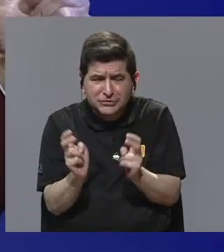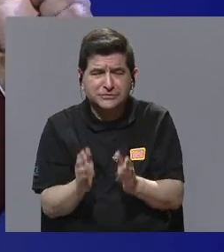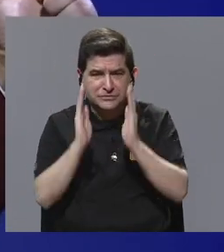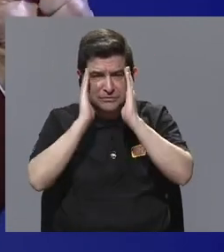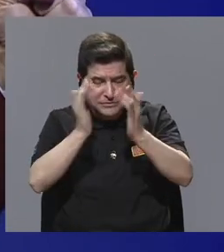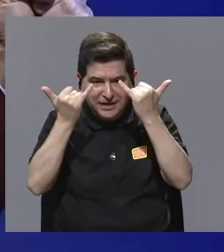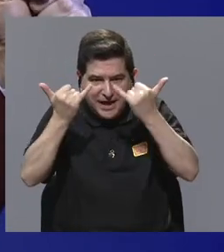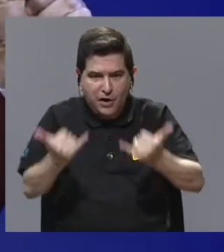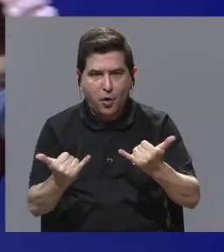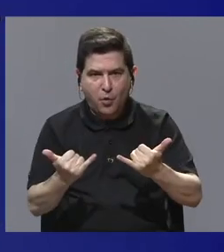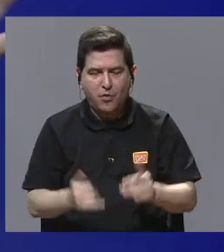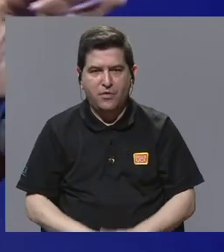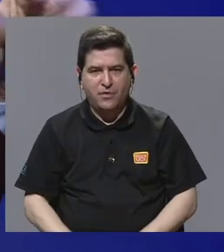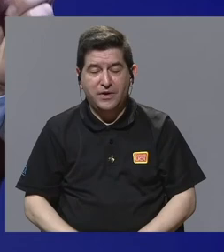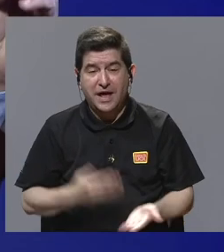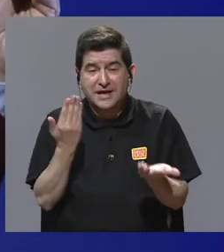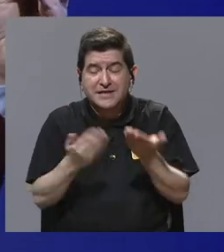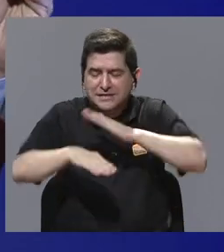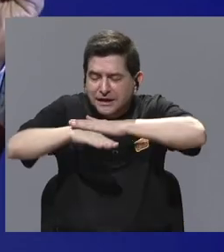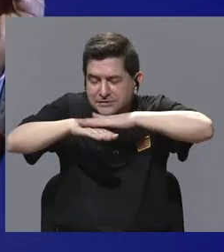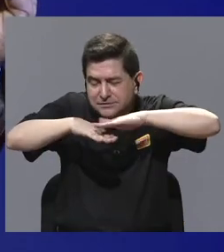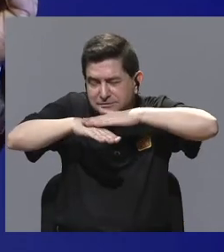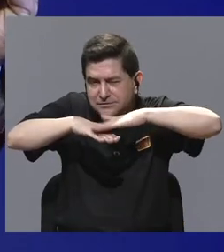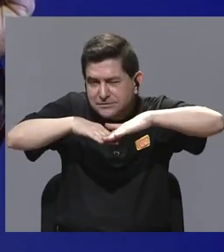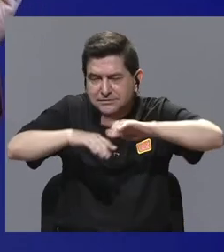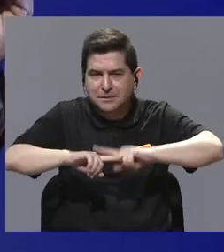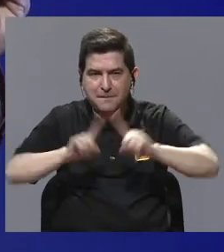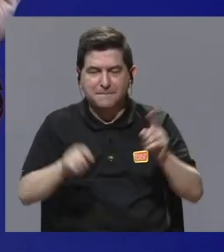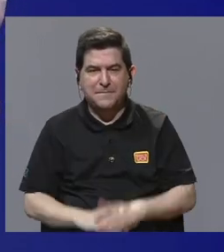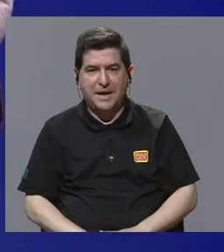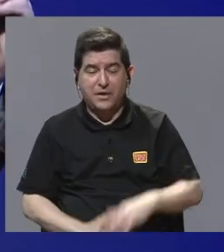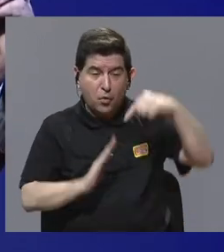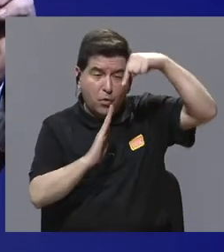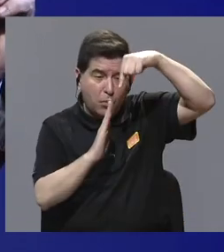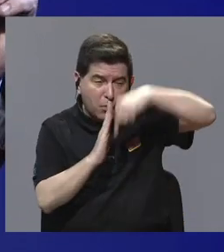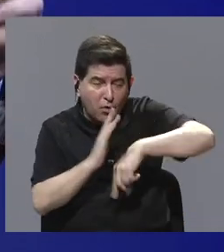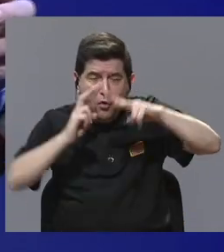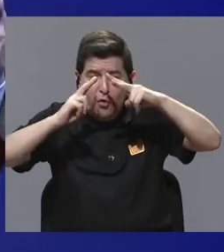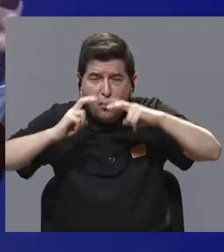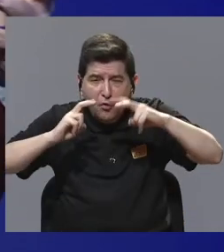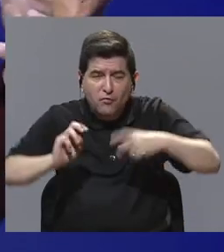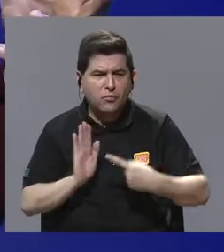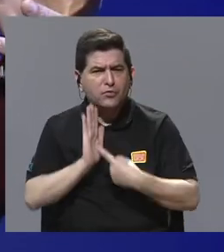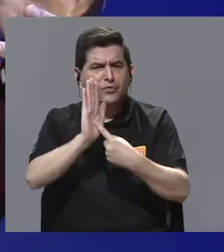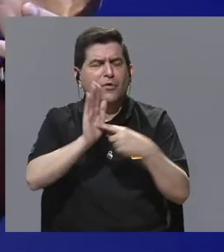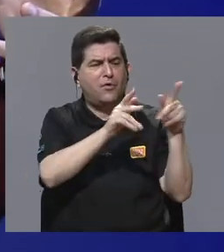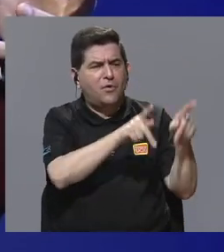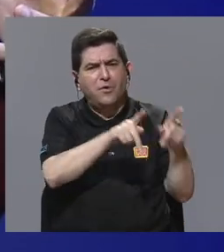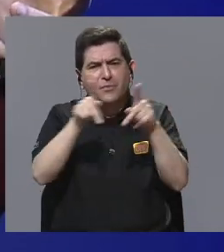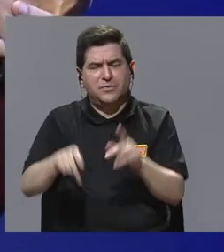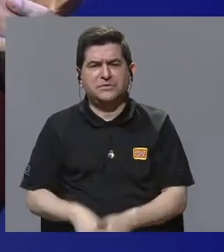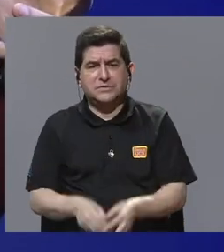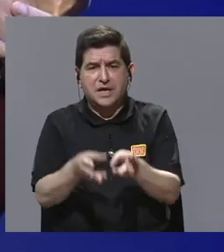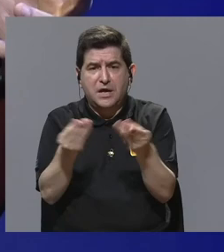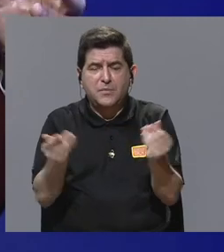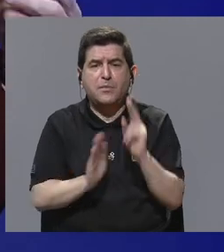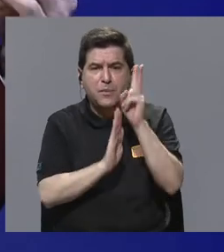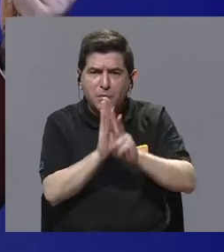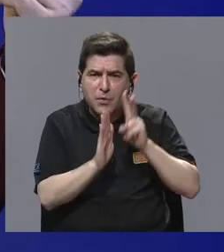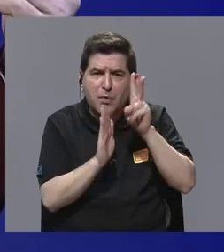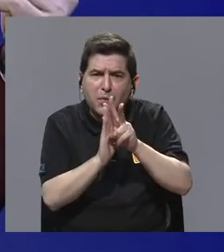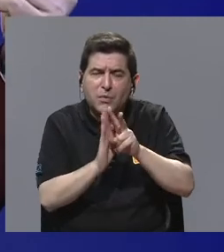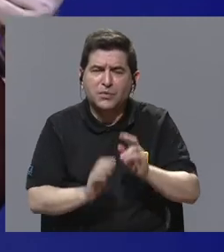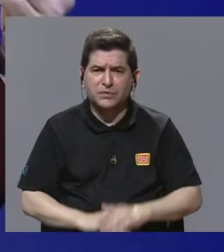abordando aquí por encimita, verdad? ¿Cómo les centramos en profundidad? ¿Cómo los presentamos al público? Un producto audiovisual